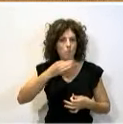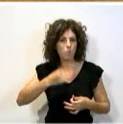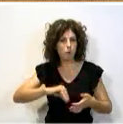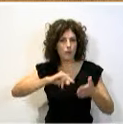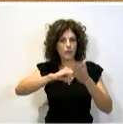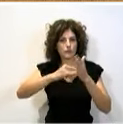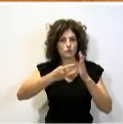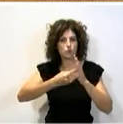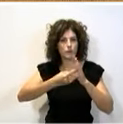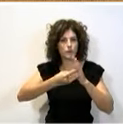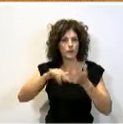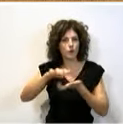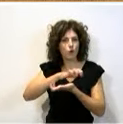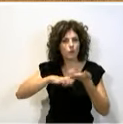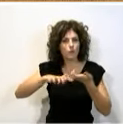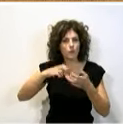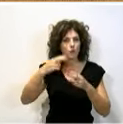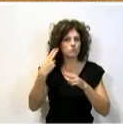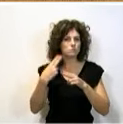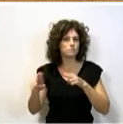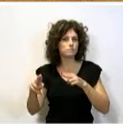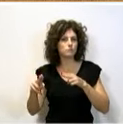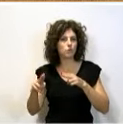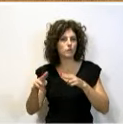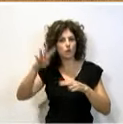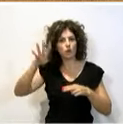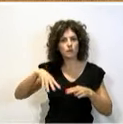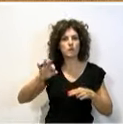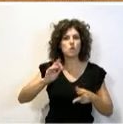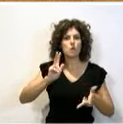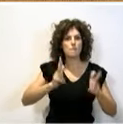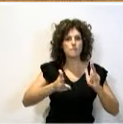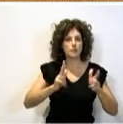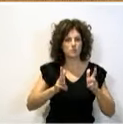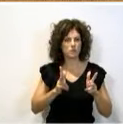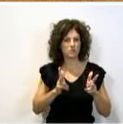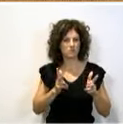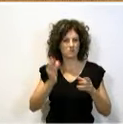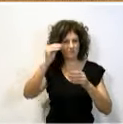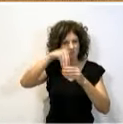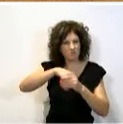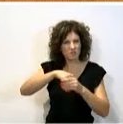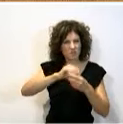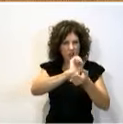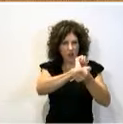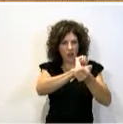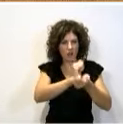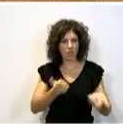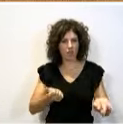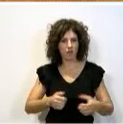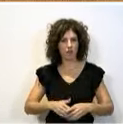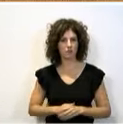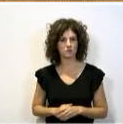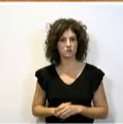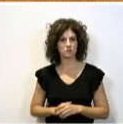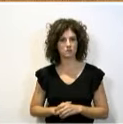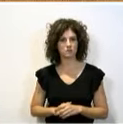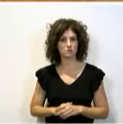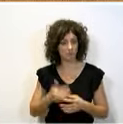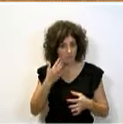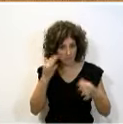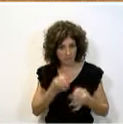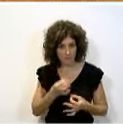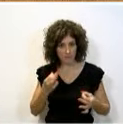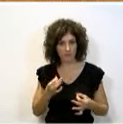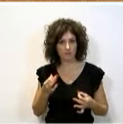el conflicto en Cataluña o en el País Vasco metiendo a la gente a la cárcel? ¿De verdad